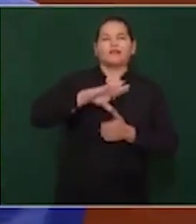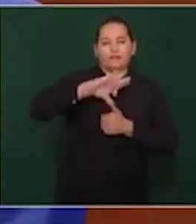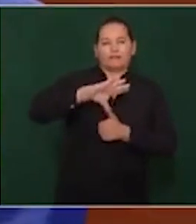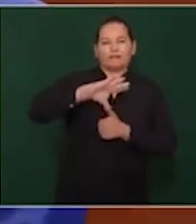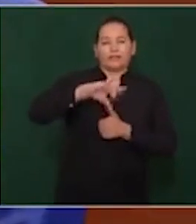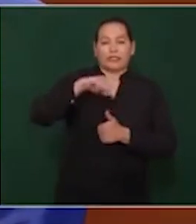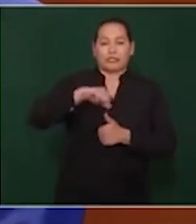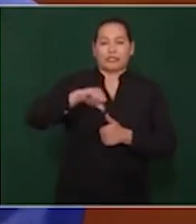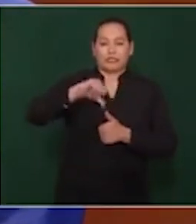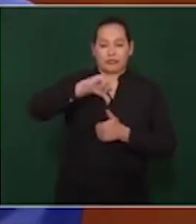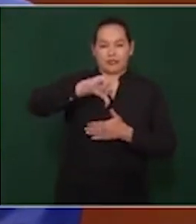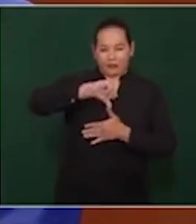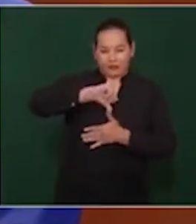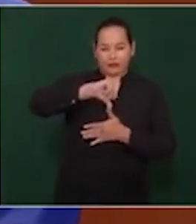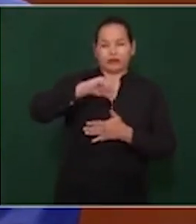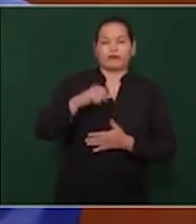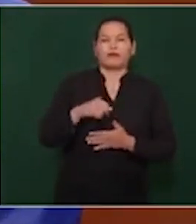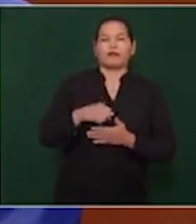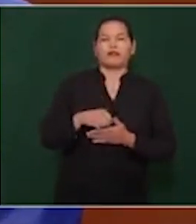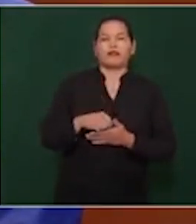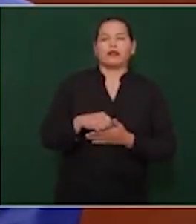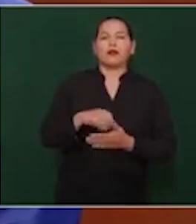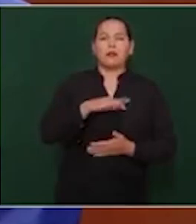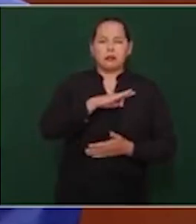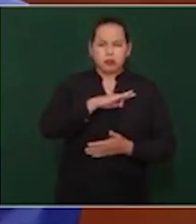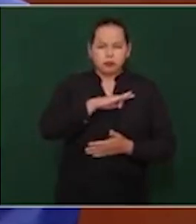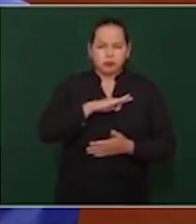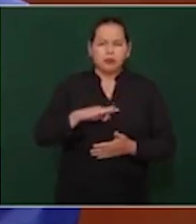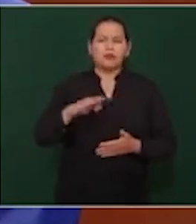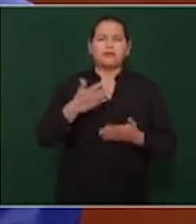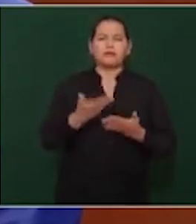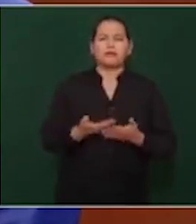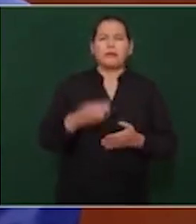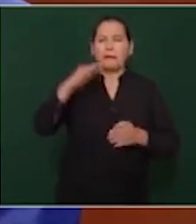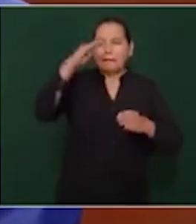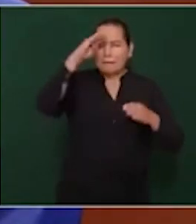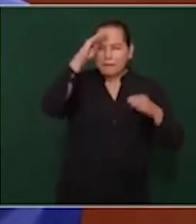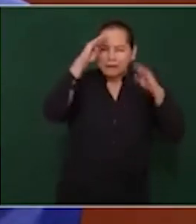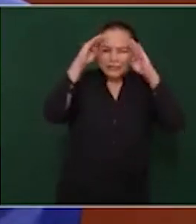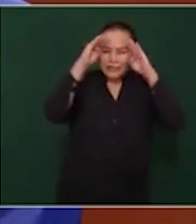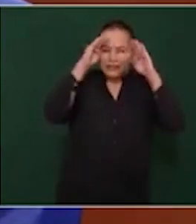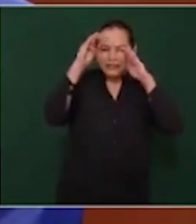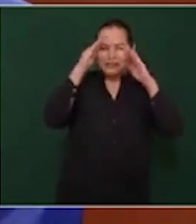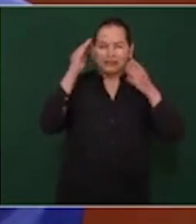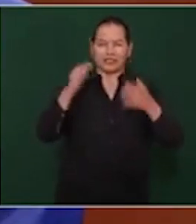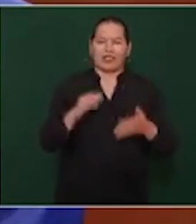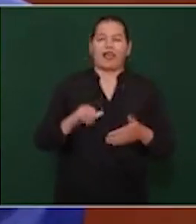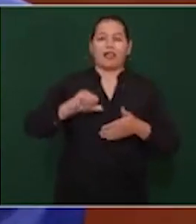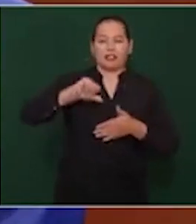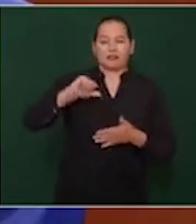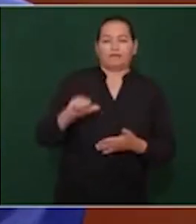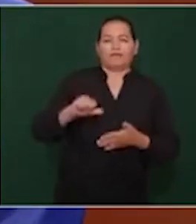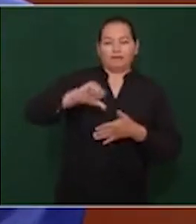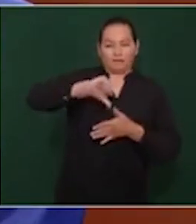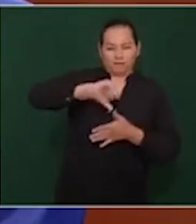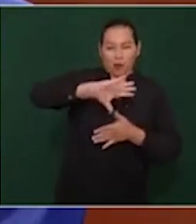pensar en toda América, en todo el continente americano.